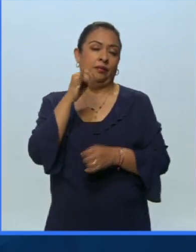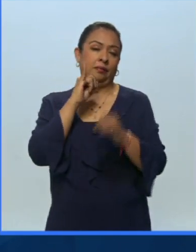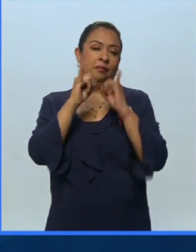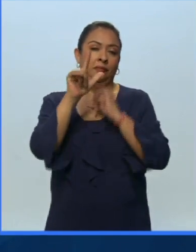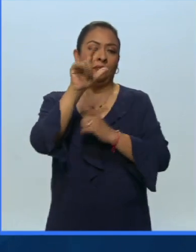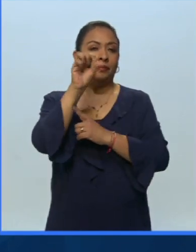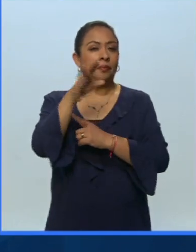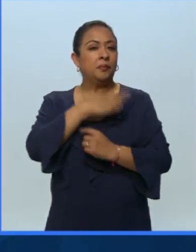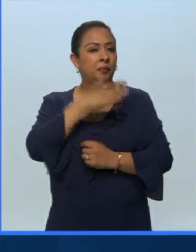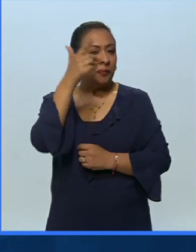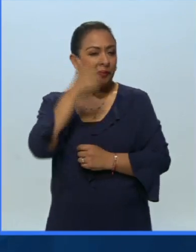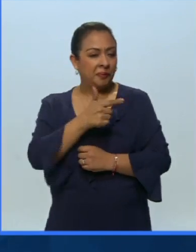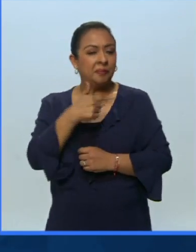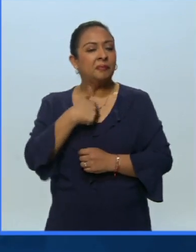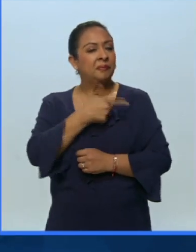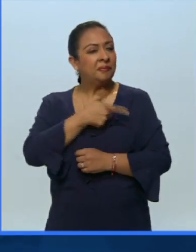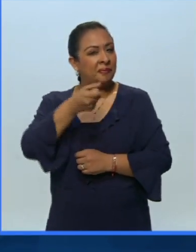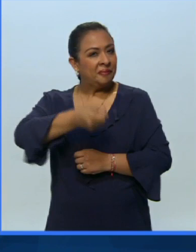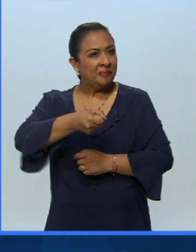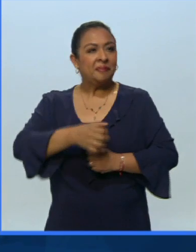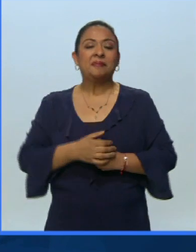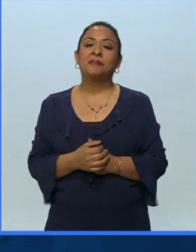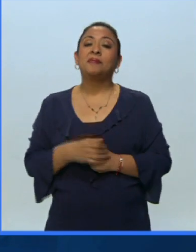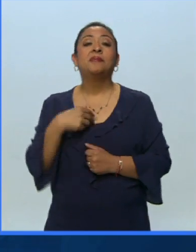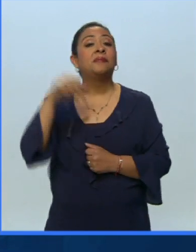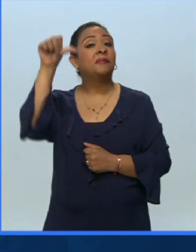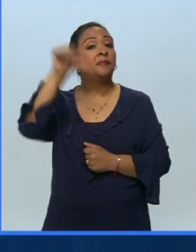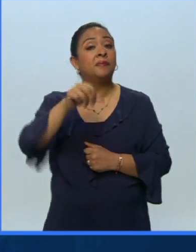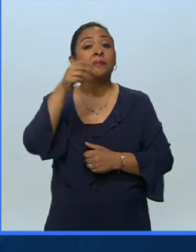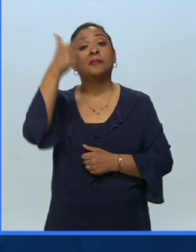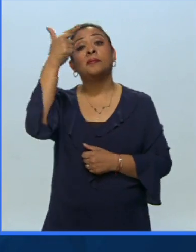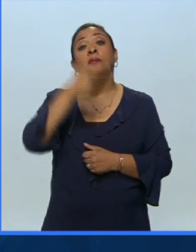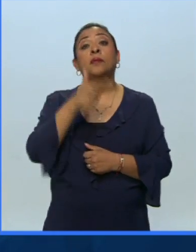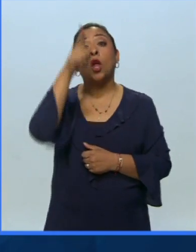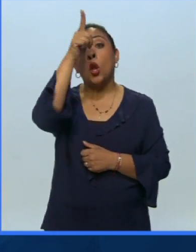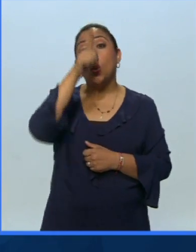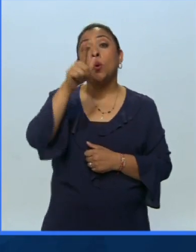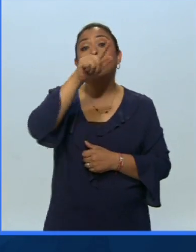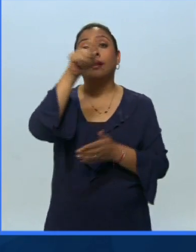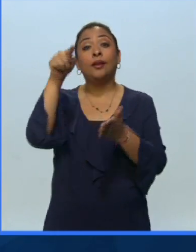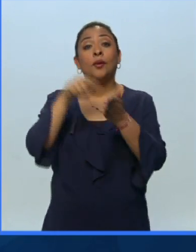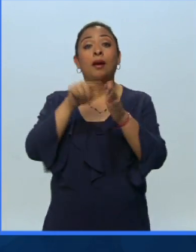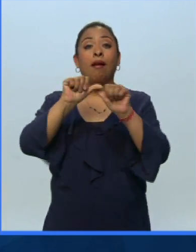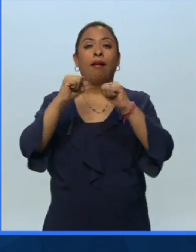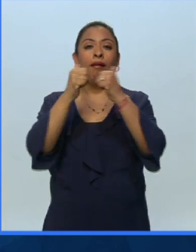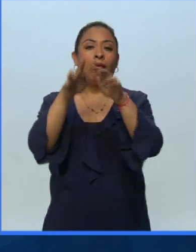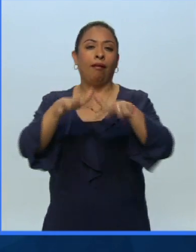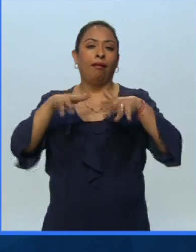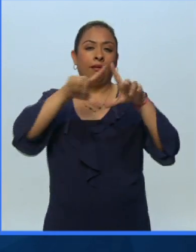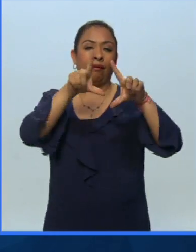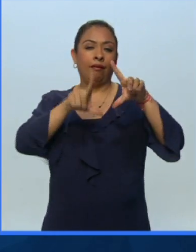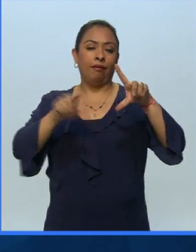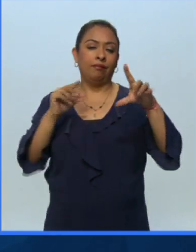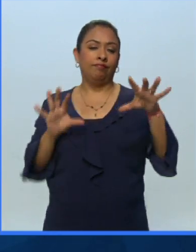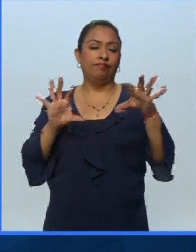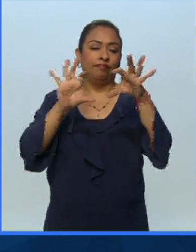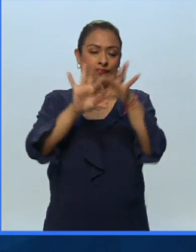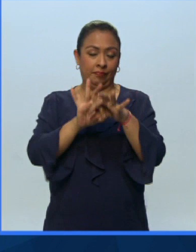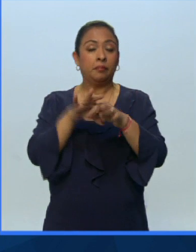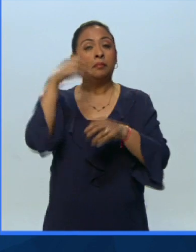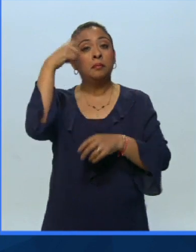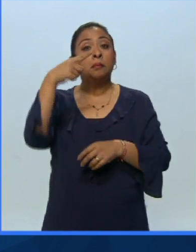mexicana. Buenas noches, Laura. Qué gusto saludarte. Y hoy es noche de lunas en el Auditorio Nacional. Vamos a hacer enlaces precisamente